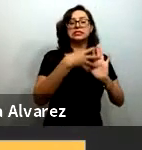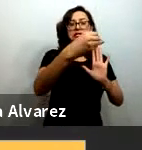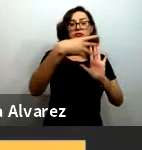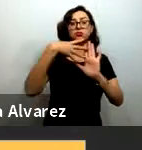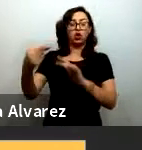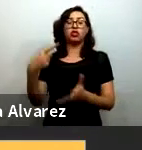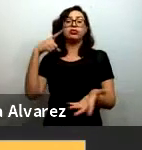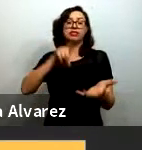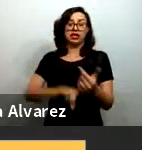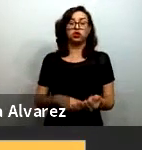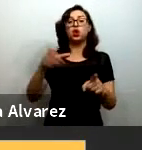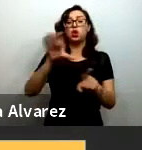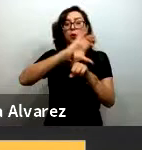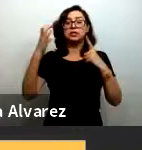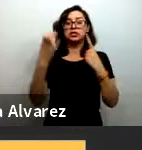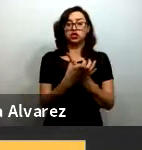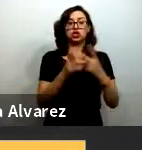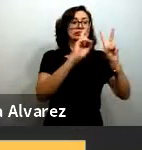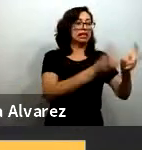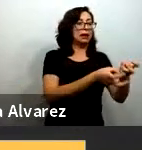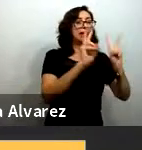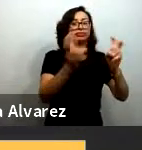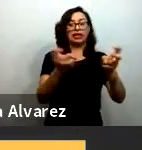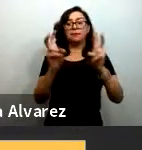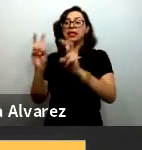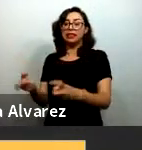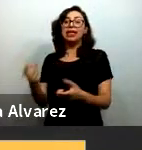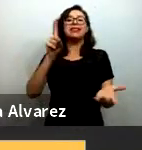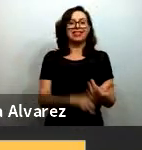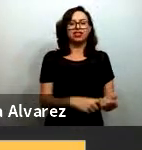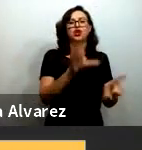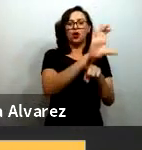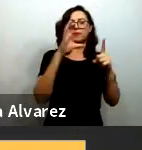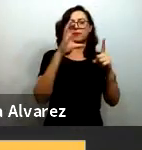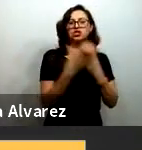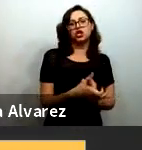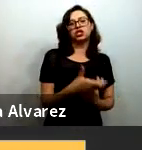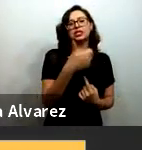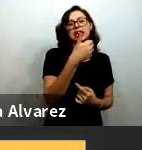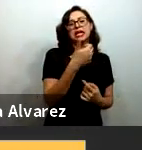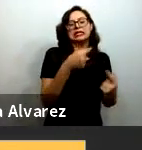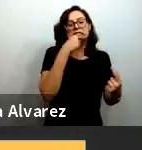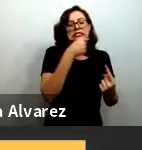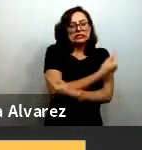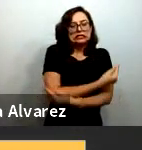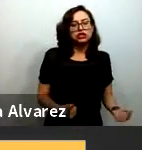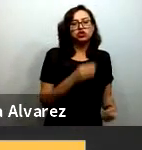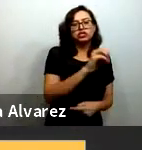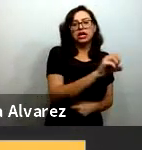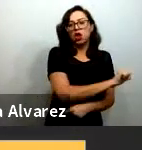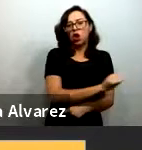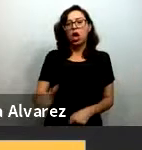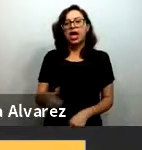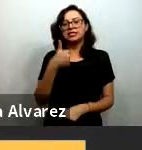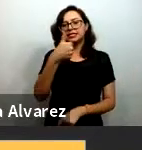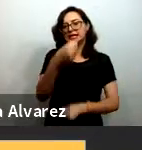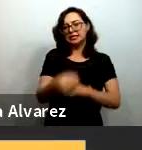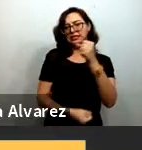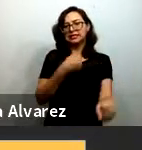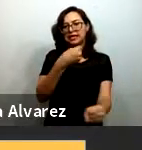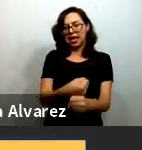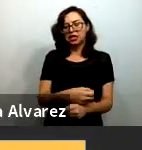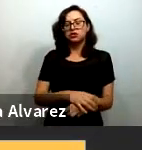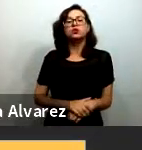comisiones temáticas y una de estas comisiones es la comisión de primera infancia en una sesión de esta comisión se discutía al principio de la